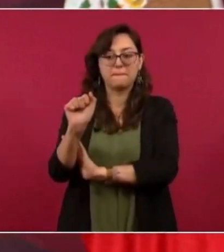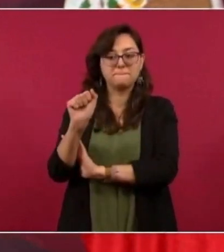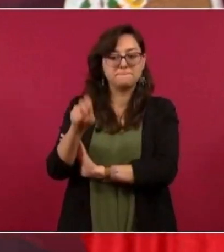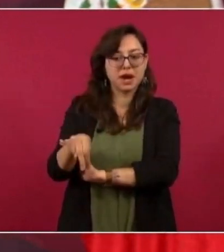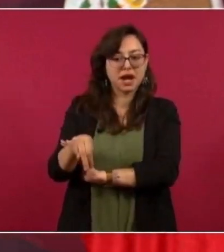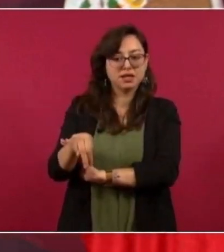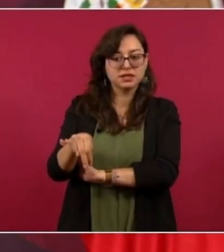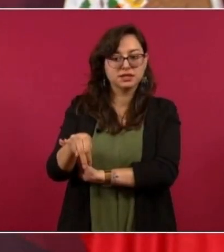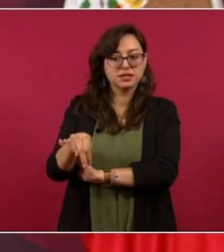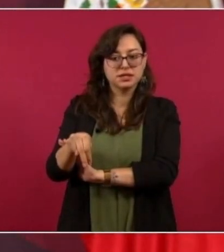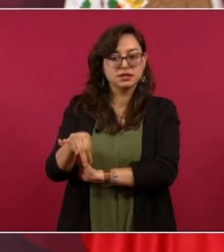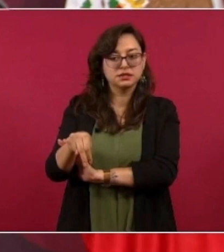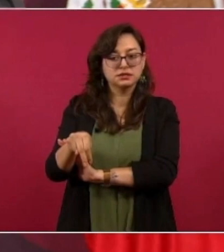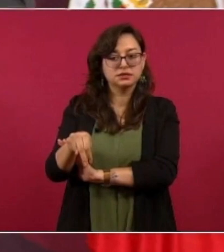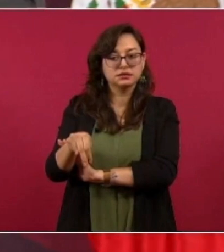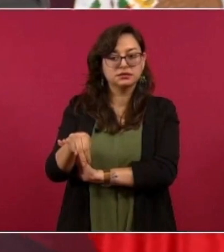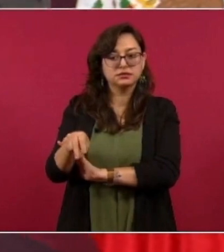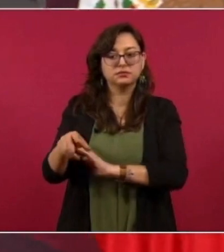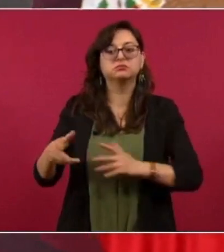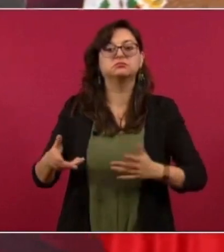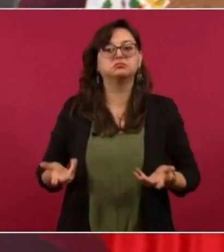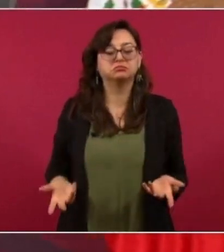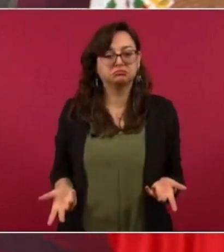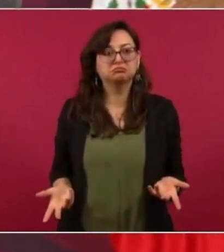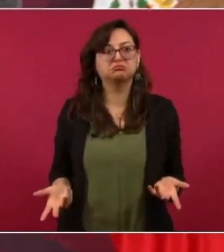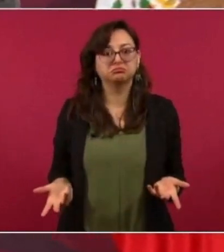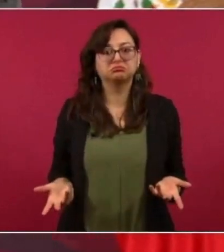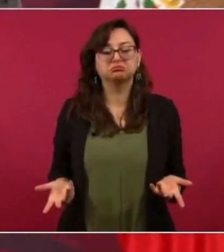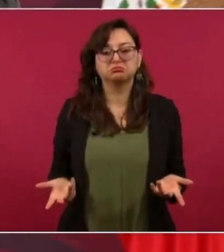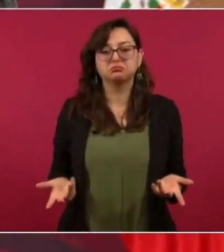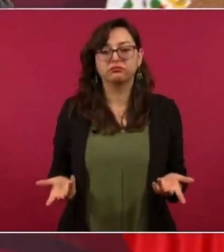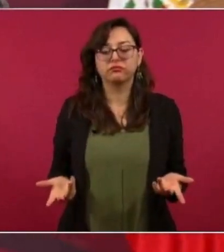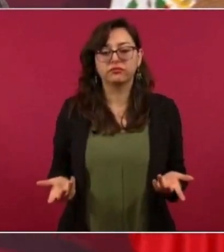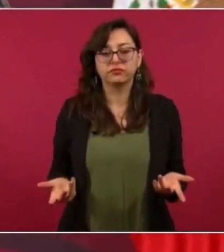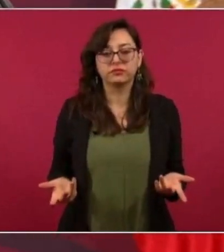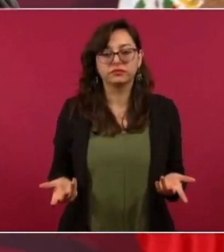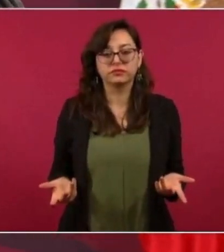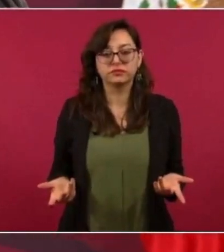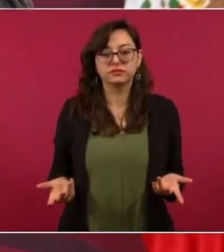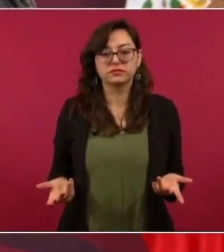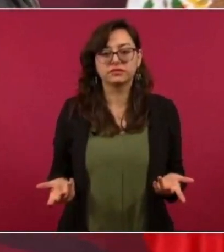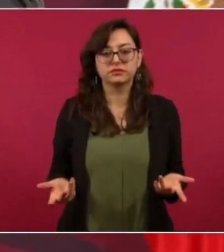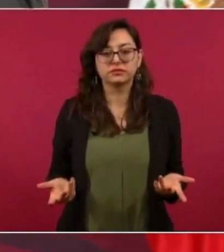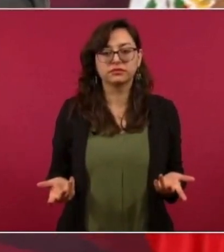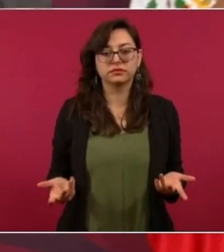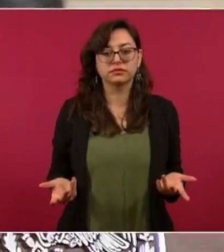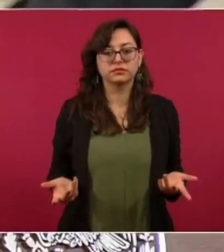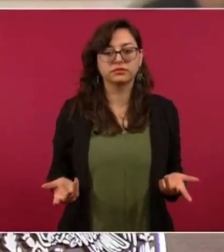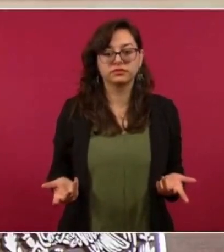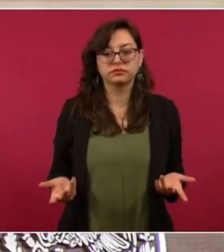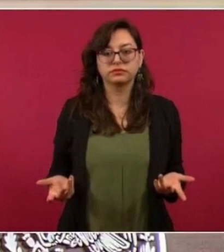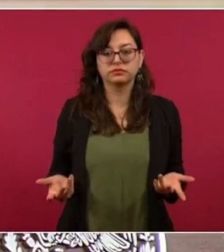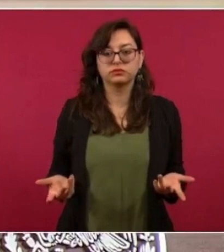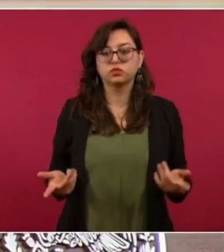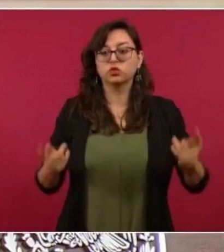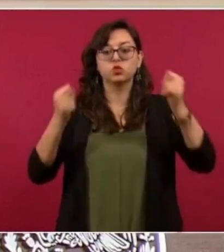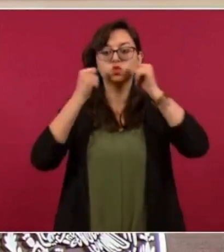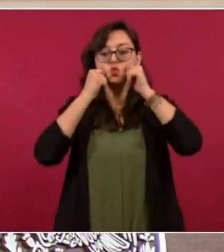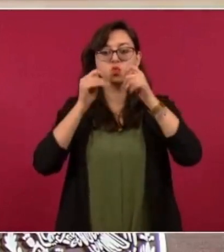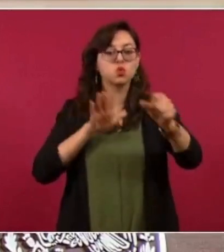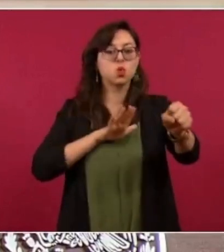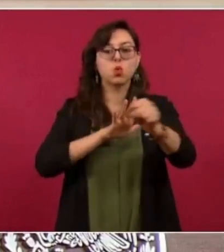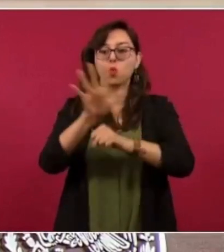Ahí pueden poner a quien sea de candidato